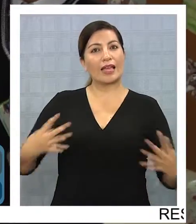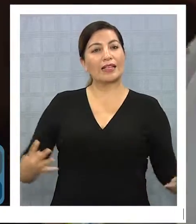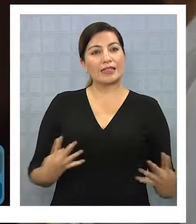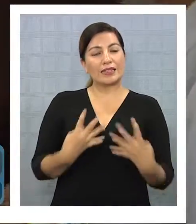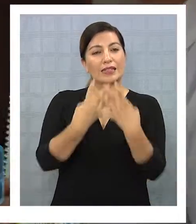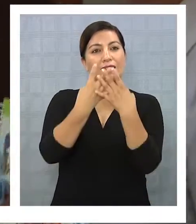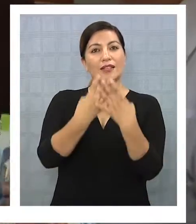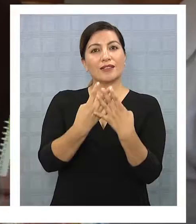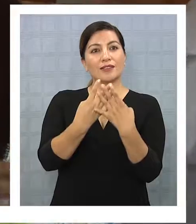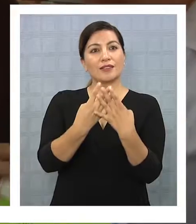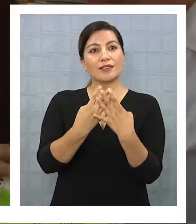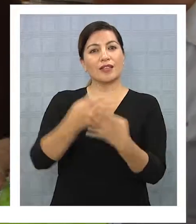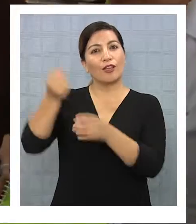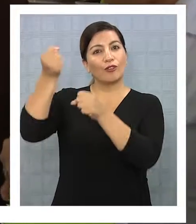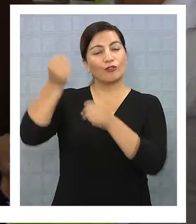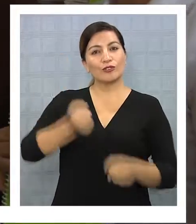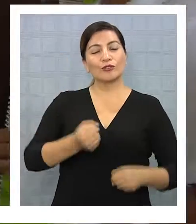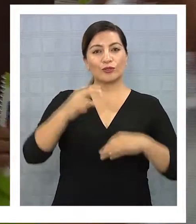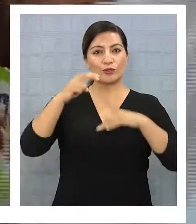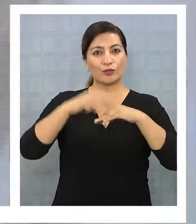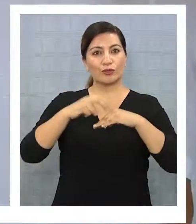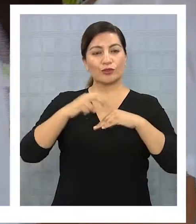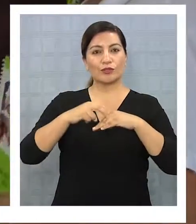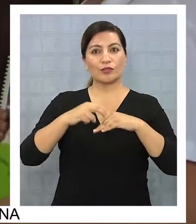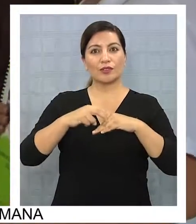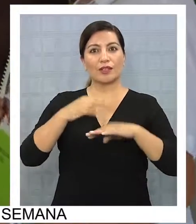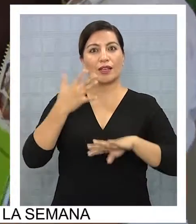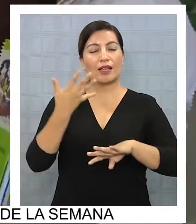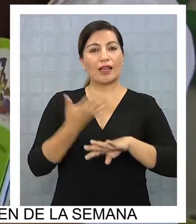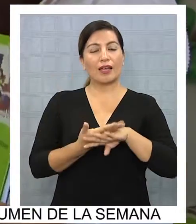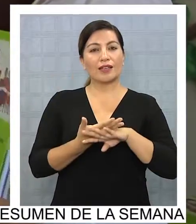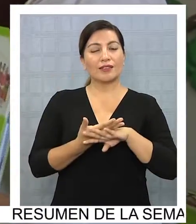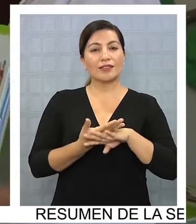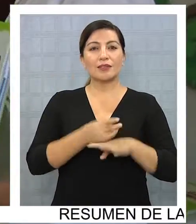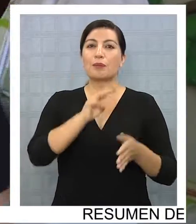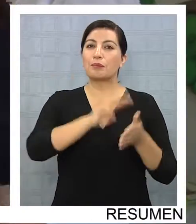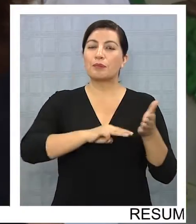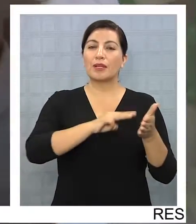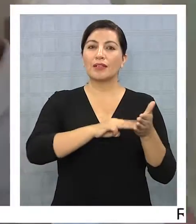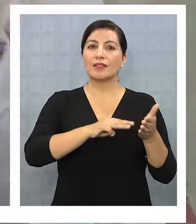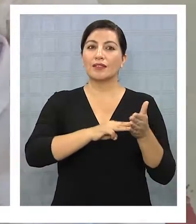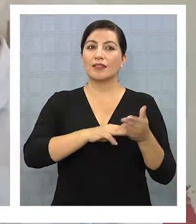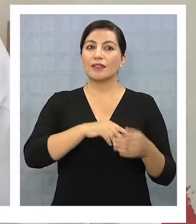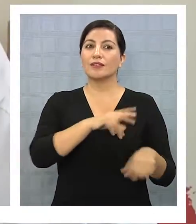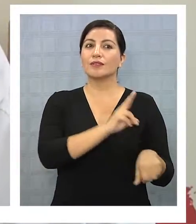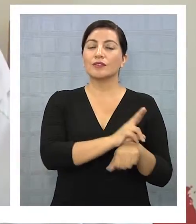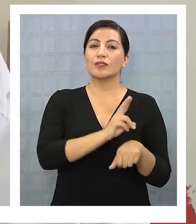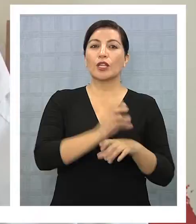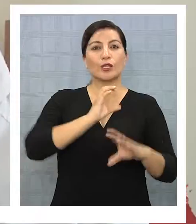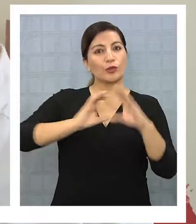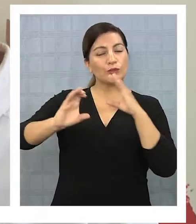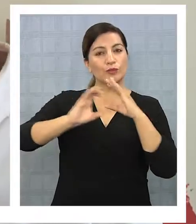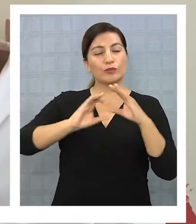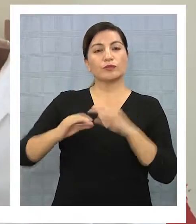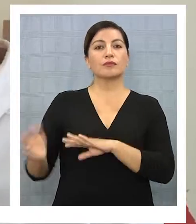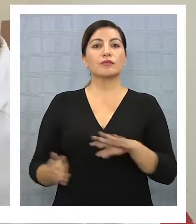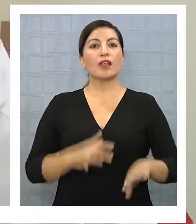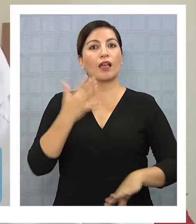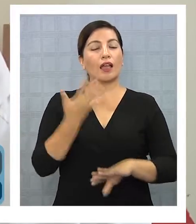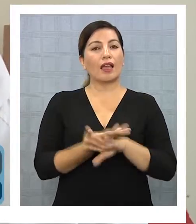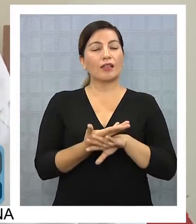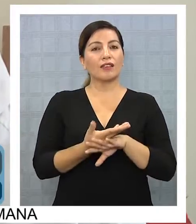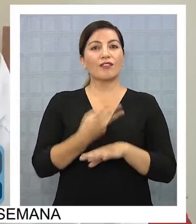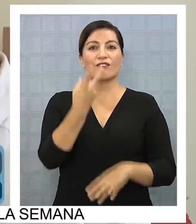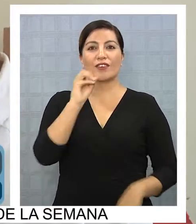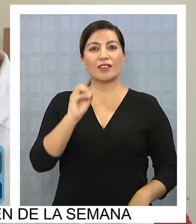de la Fundación Educacional Coyahuasi, recibieron material pedagógico y comunicacional. Entregamos 20.000 agendas